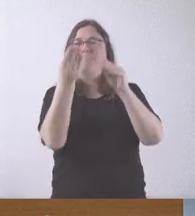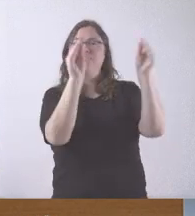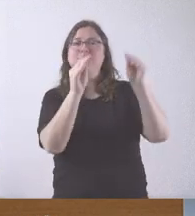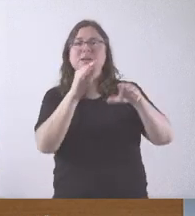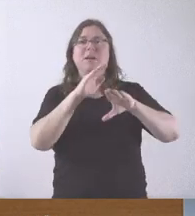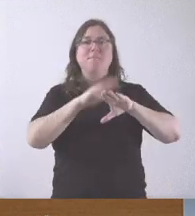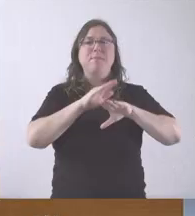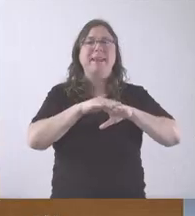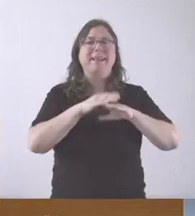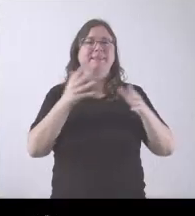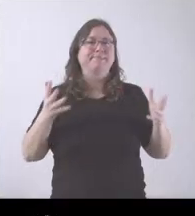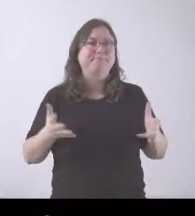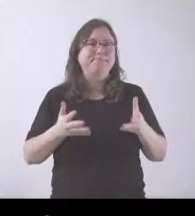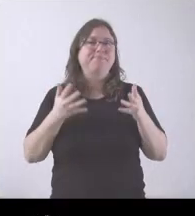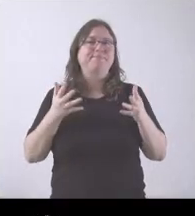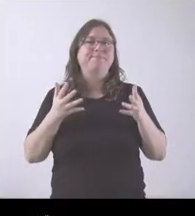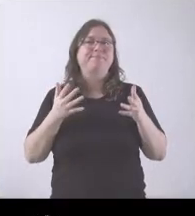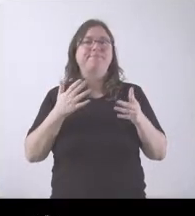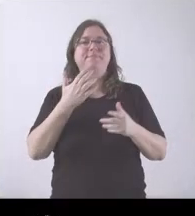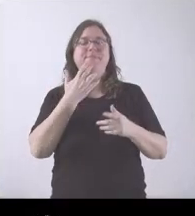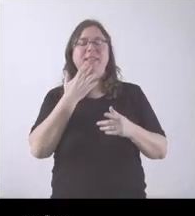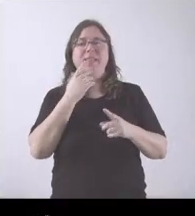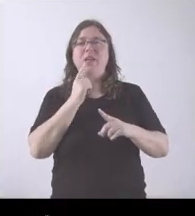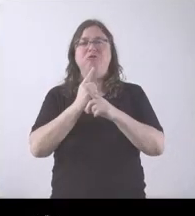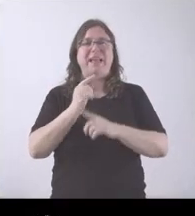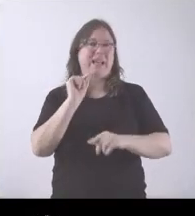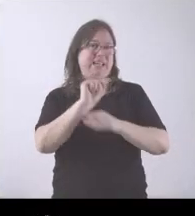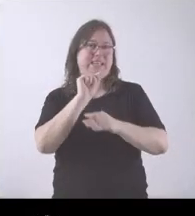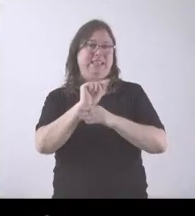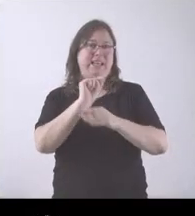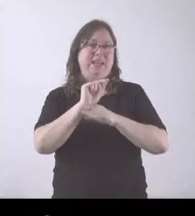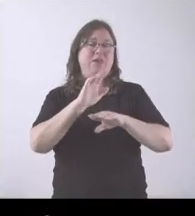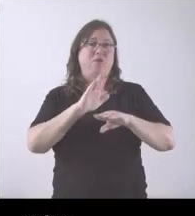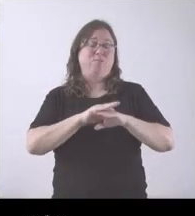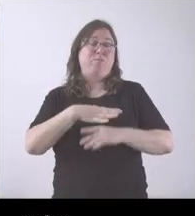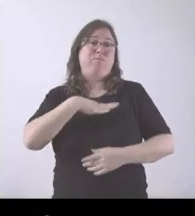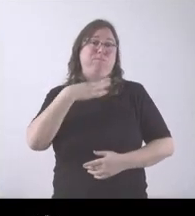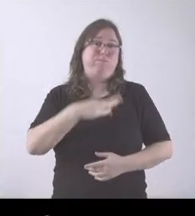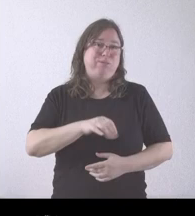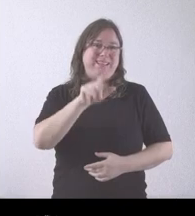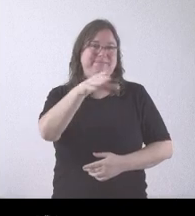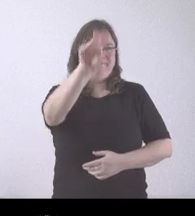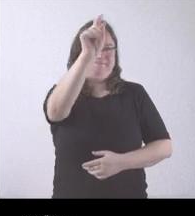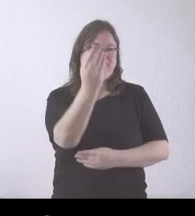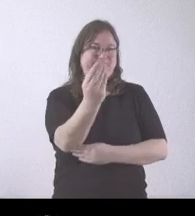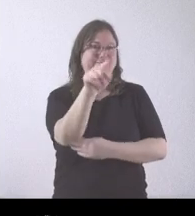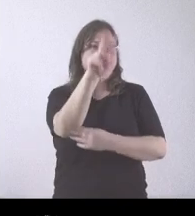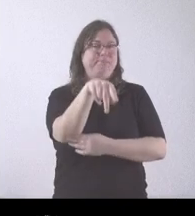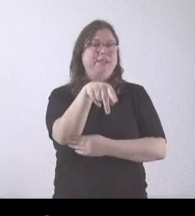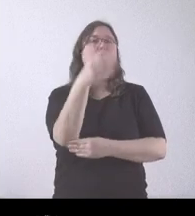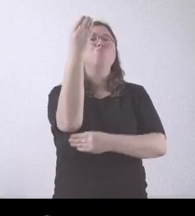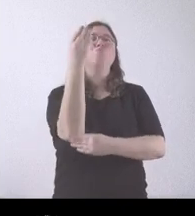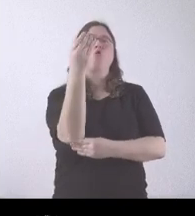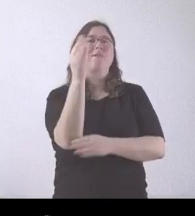rebatir de alguna manera las críticas que ha habido por esta posibilidad al entender que se consideraba un monumento